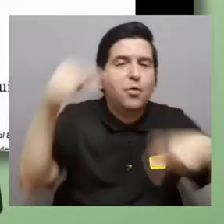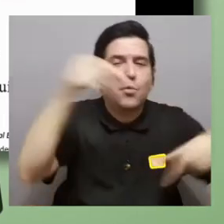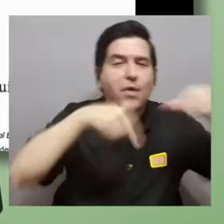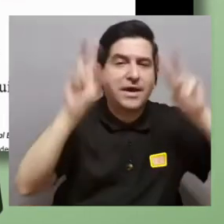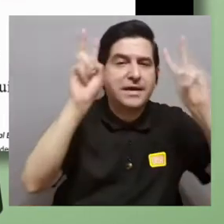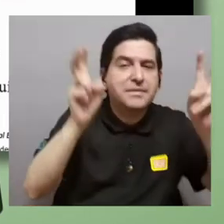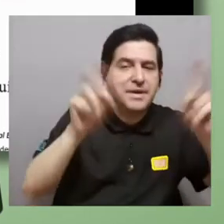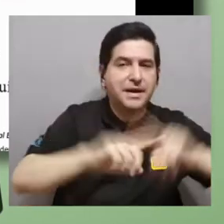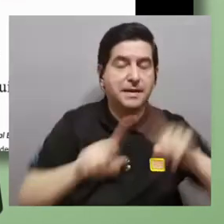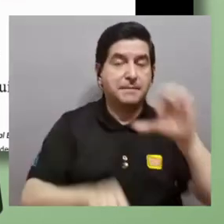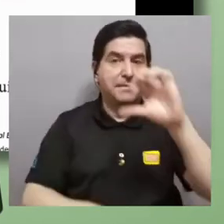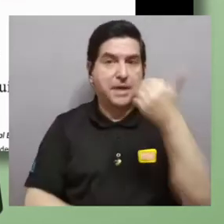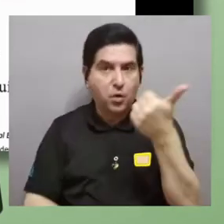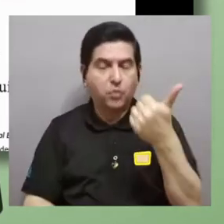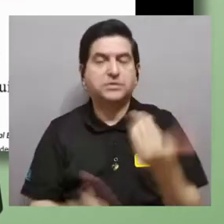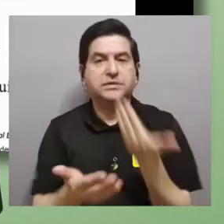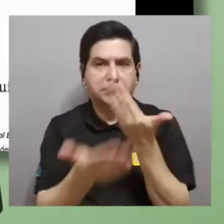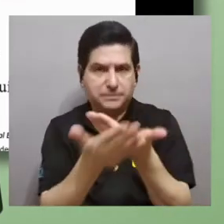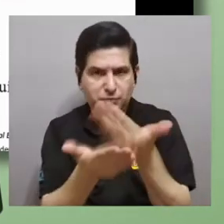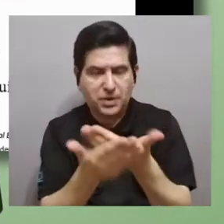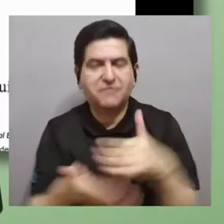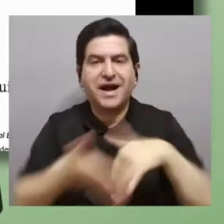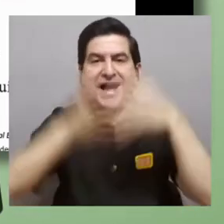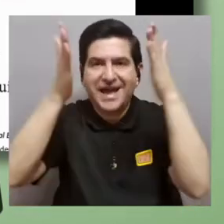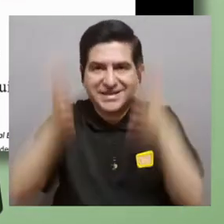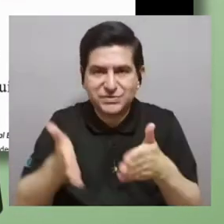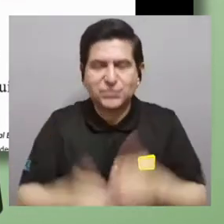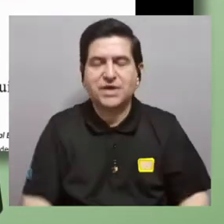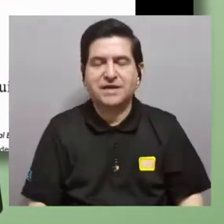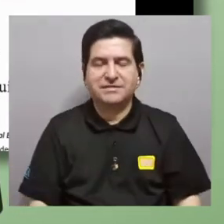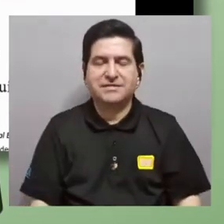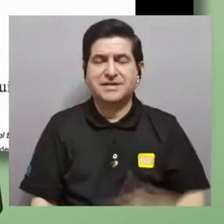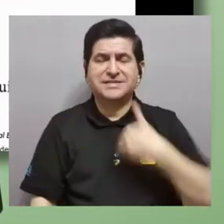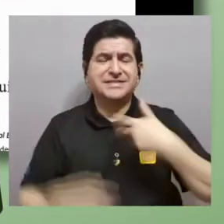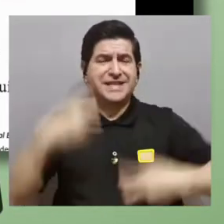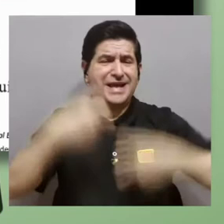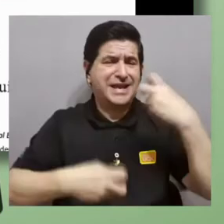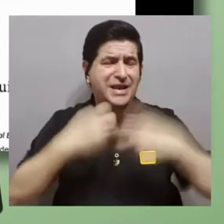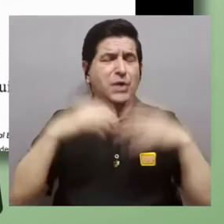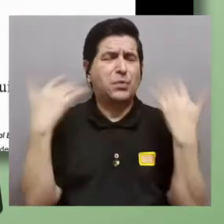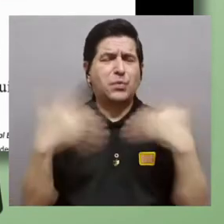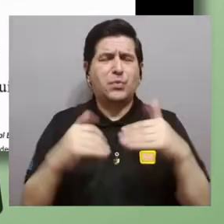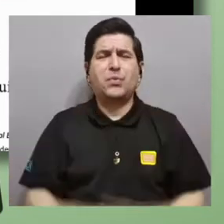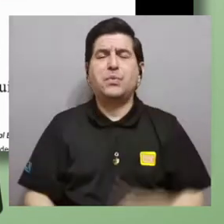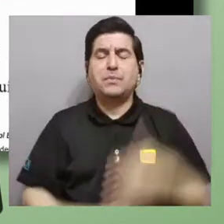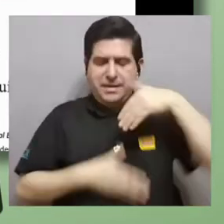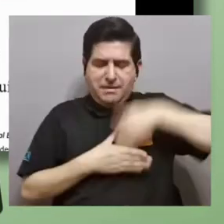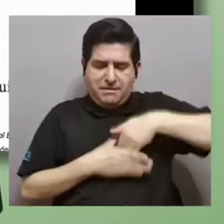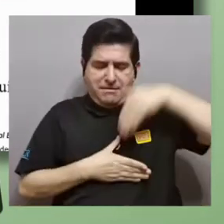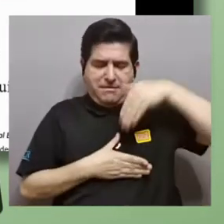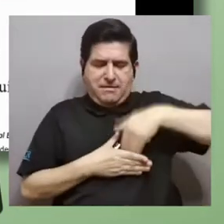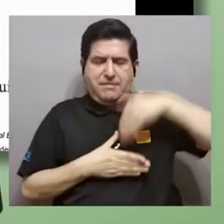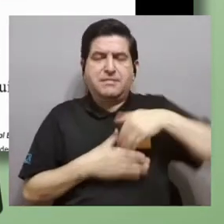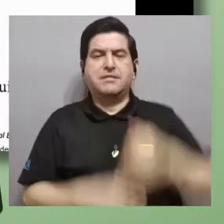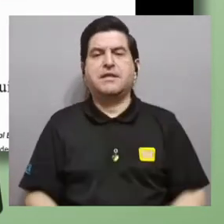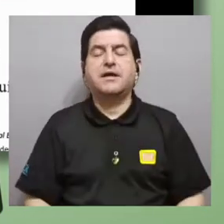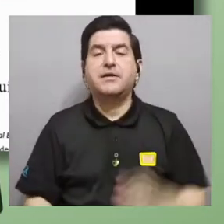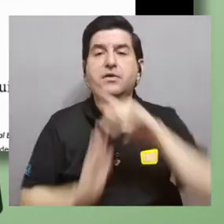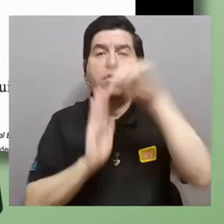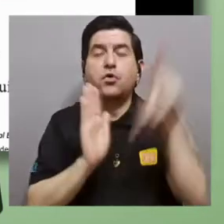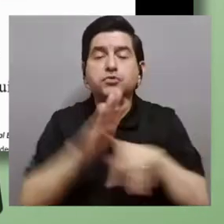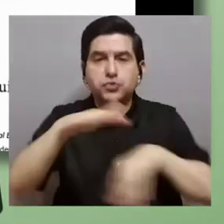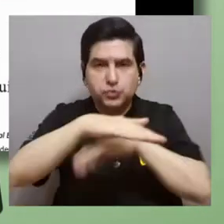pero hay otra que nos demuestra que los estudiantes y las estudiantes tienen problemas grandísimos para internalizar los